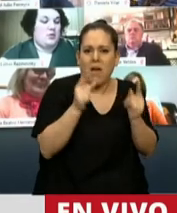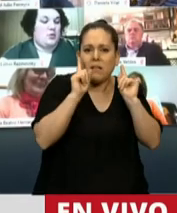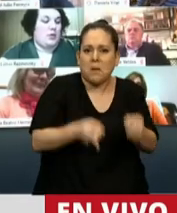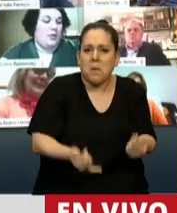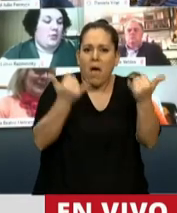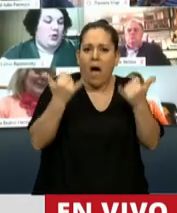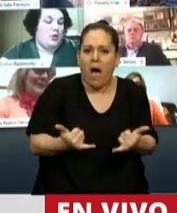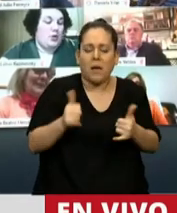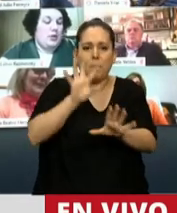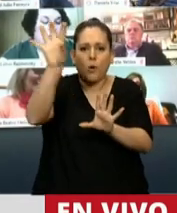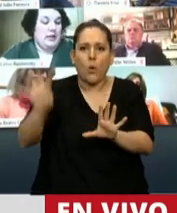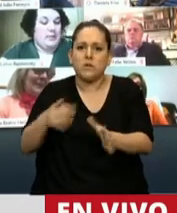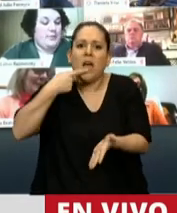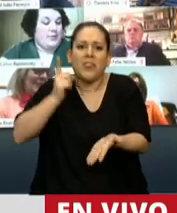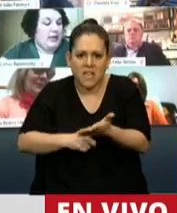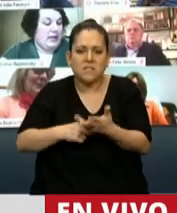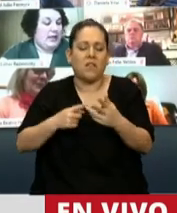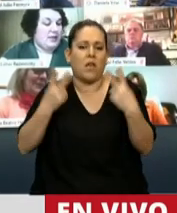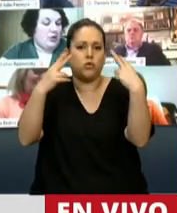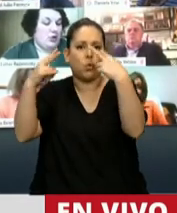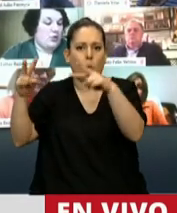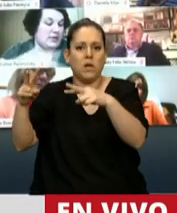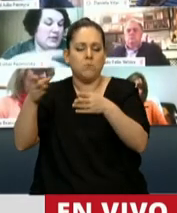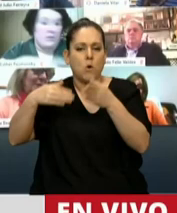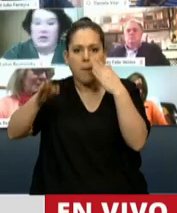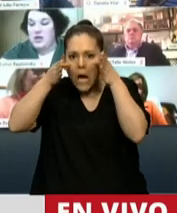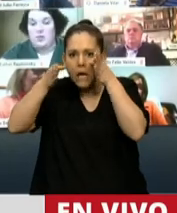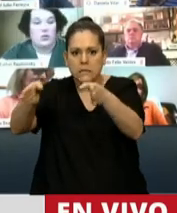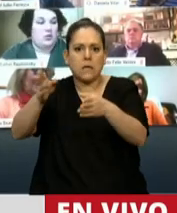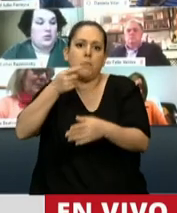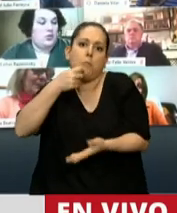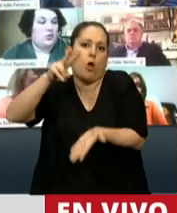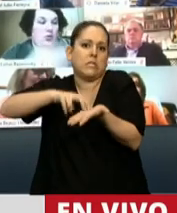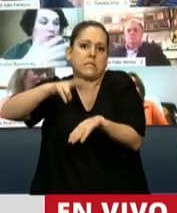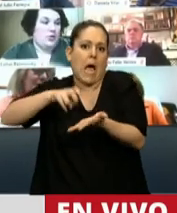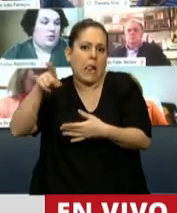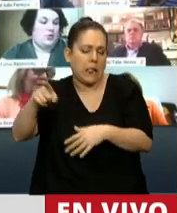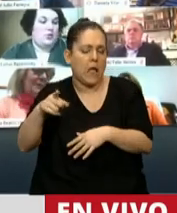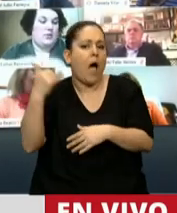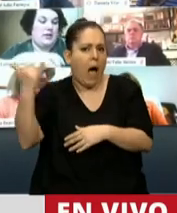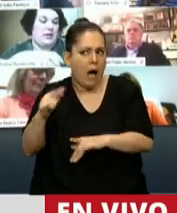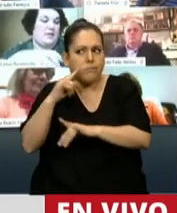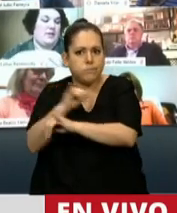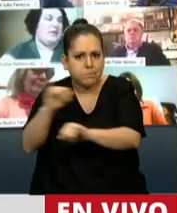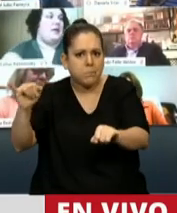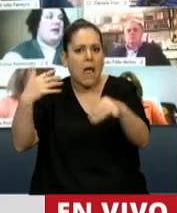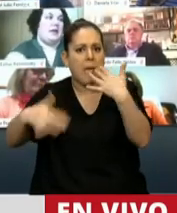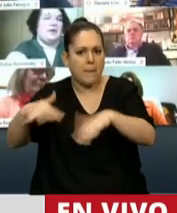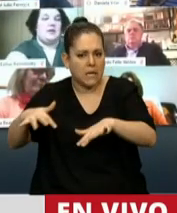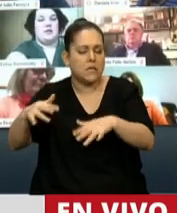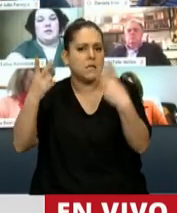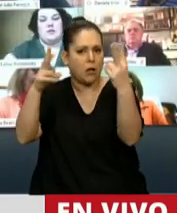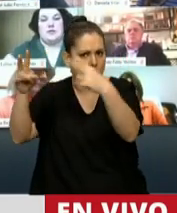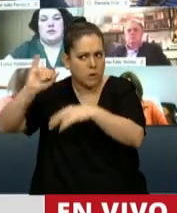por este sector. Salta fue una de ellas y sus municipios. Declararon la emergencia turística, pero no es suficiente.